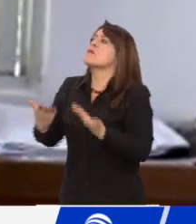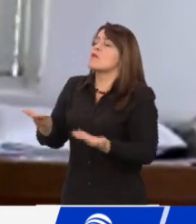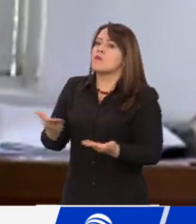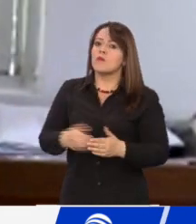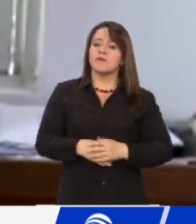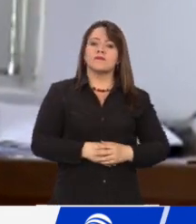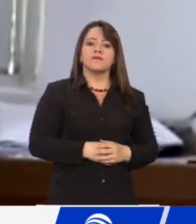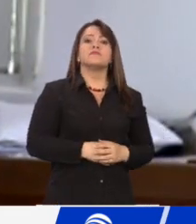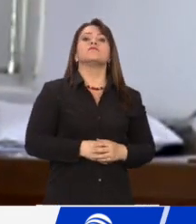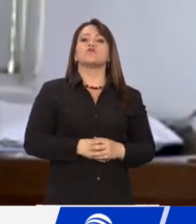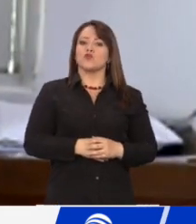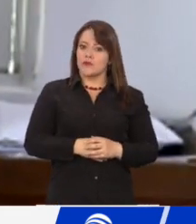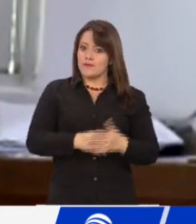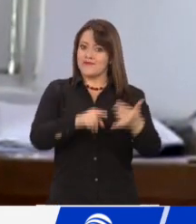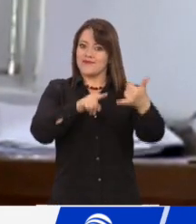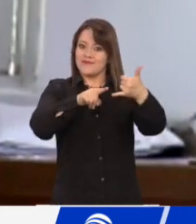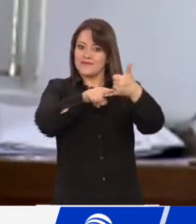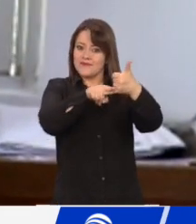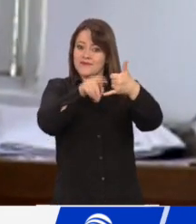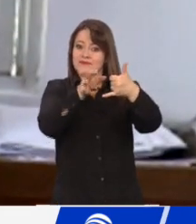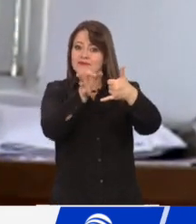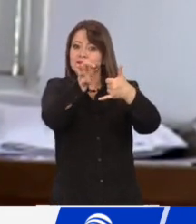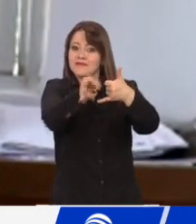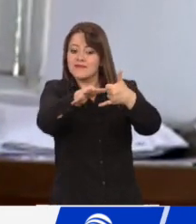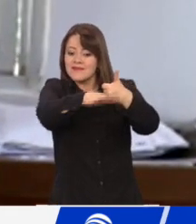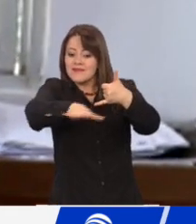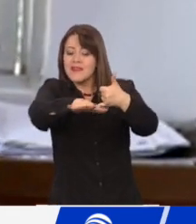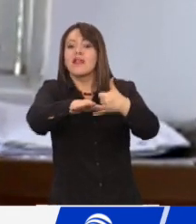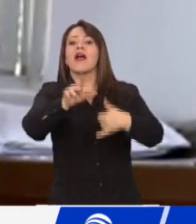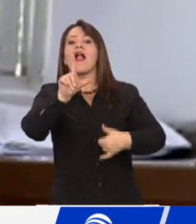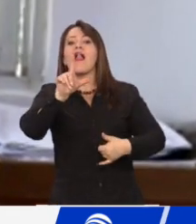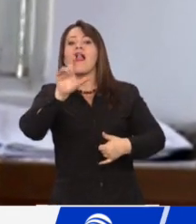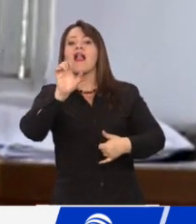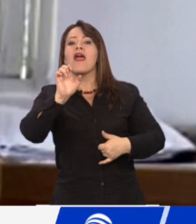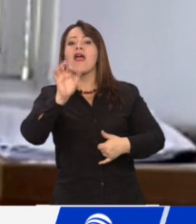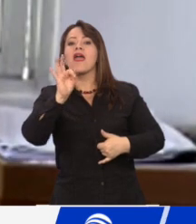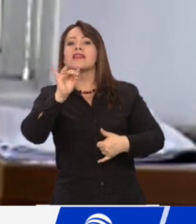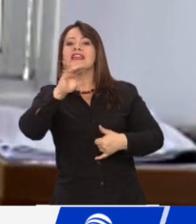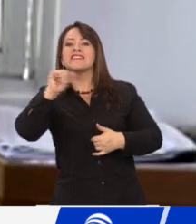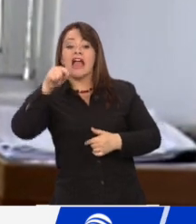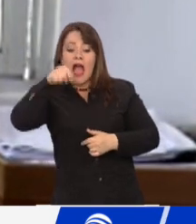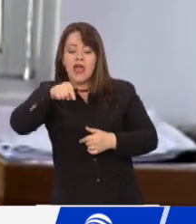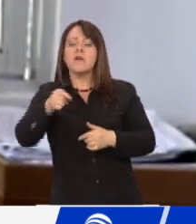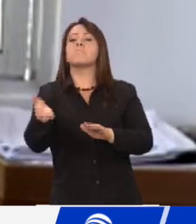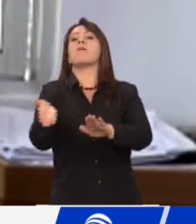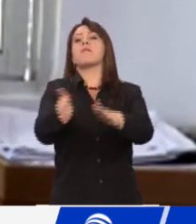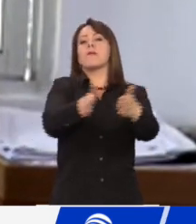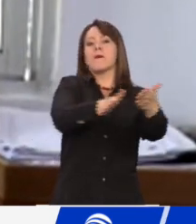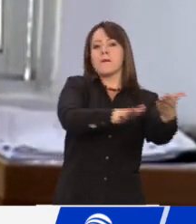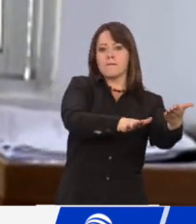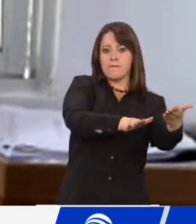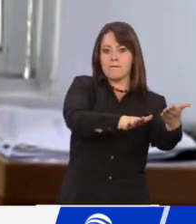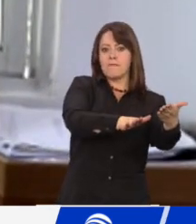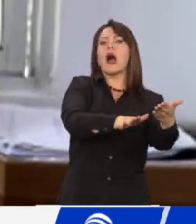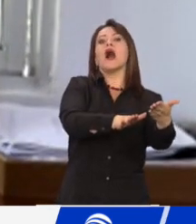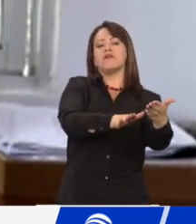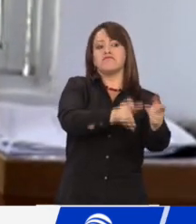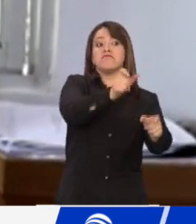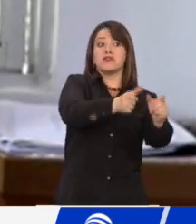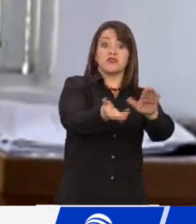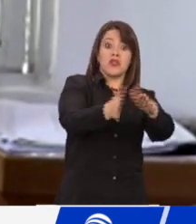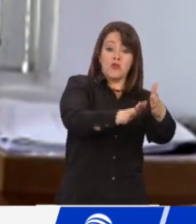Bueno, Leticia, que es la que ha presentado la mayor cantidad de mortalidades, ha tenido la capacidad para dar las sepulturas